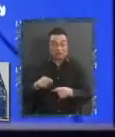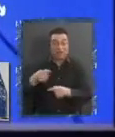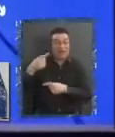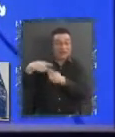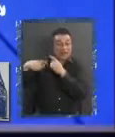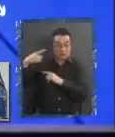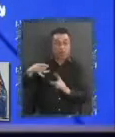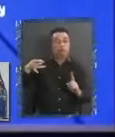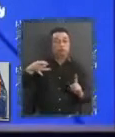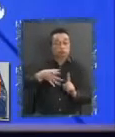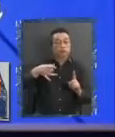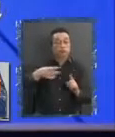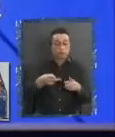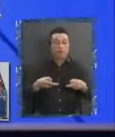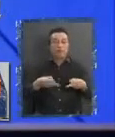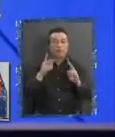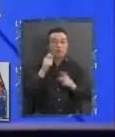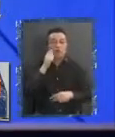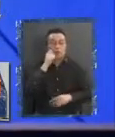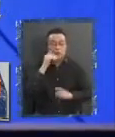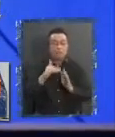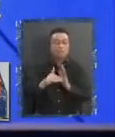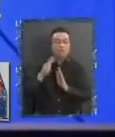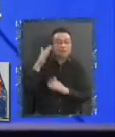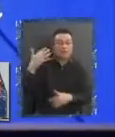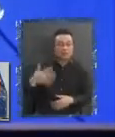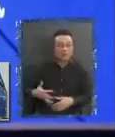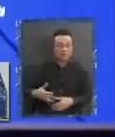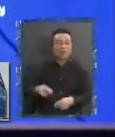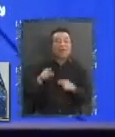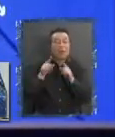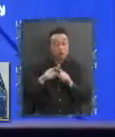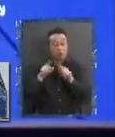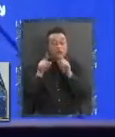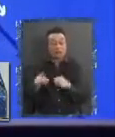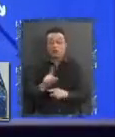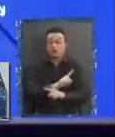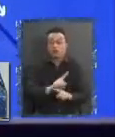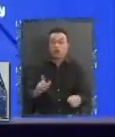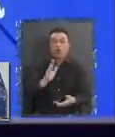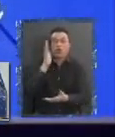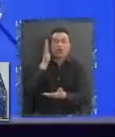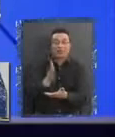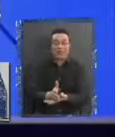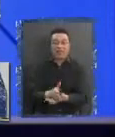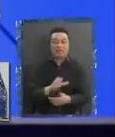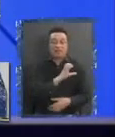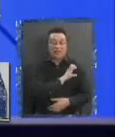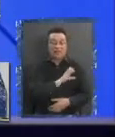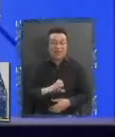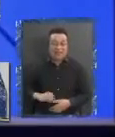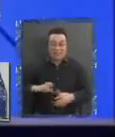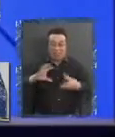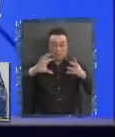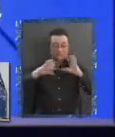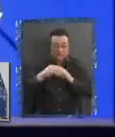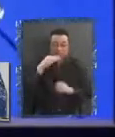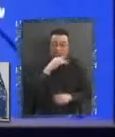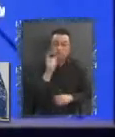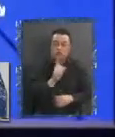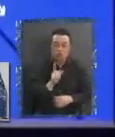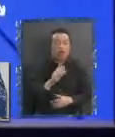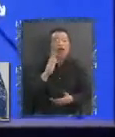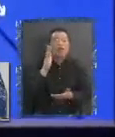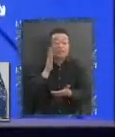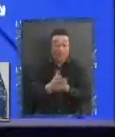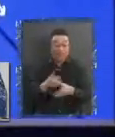vulnera los derechos humanos fundamentales. Por esa razón, no debiera instalarse Estado de excepción. Lo que hay que hacer, y lo que